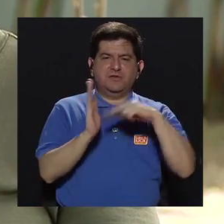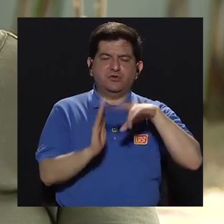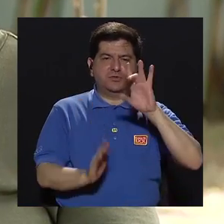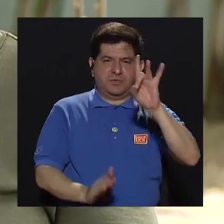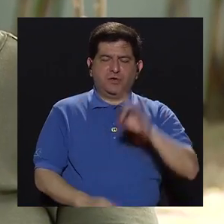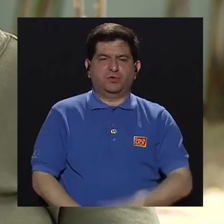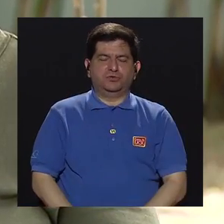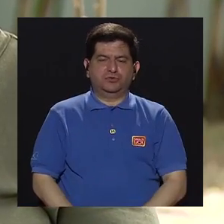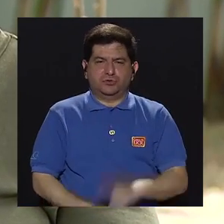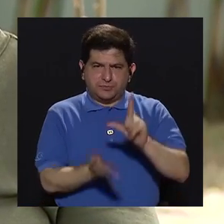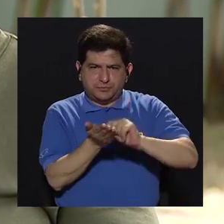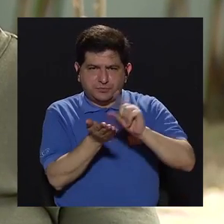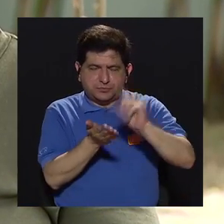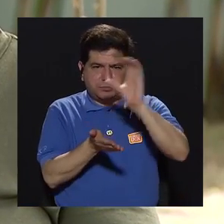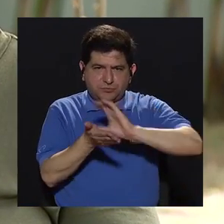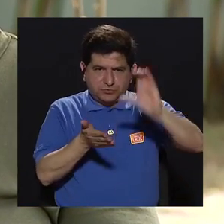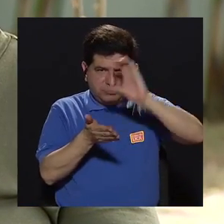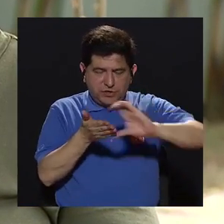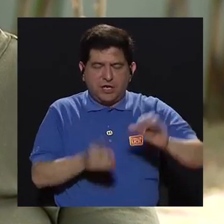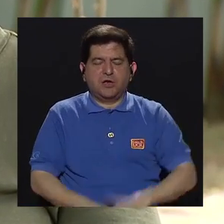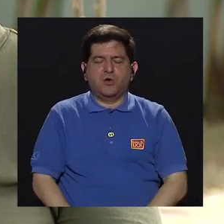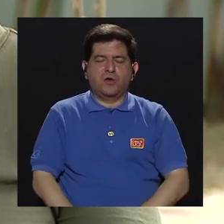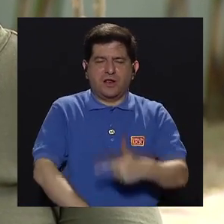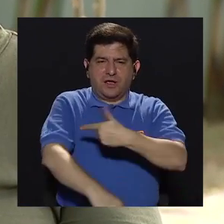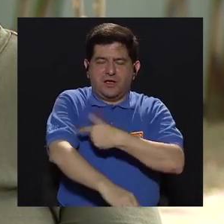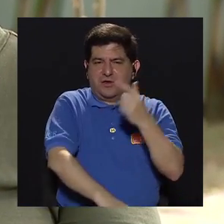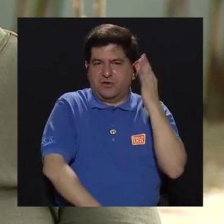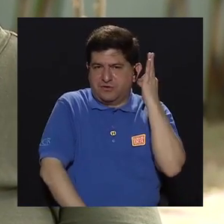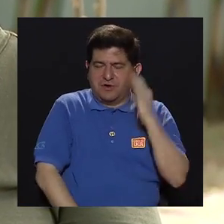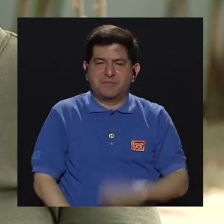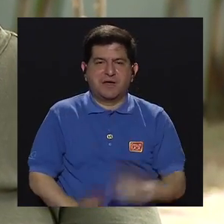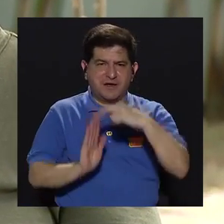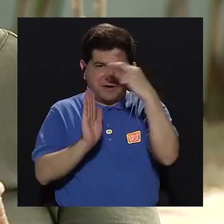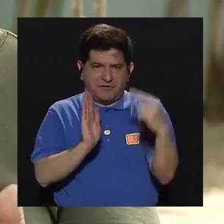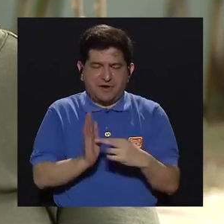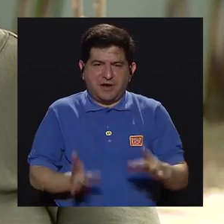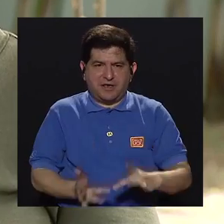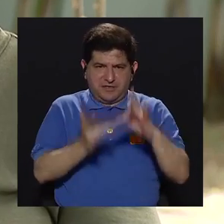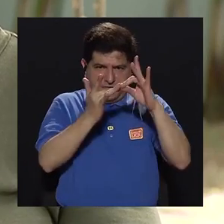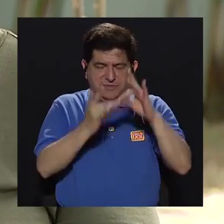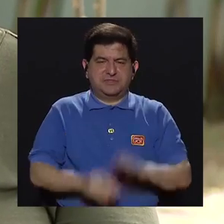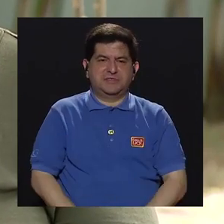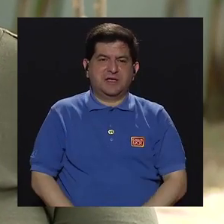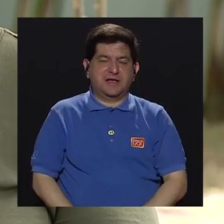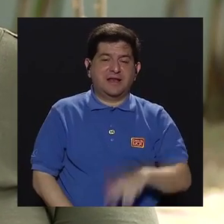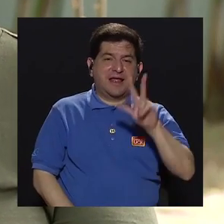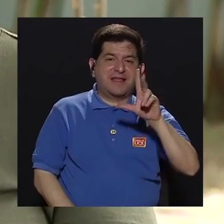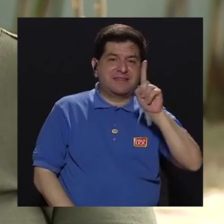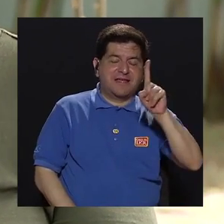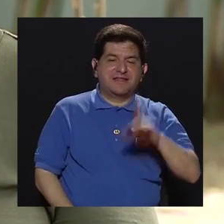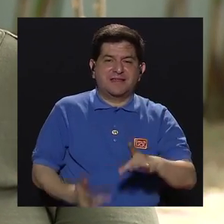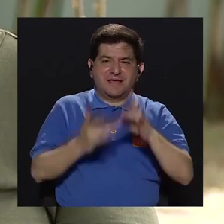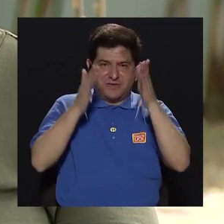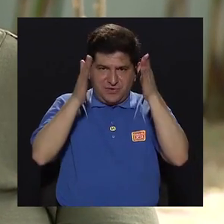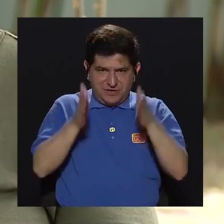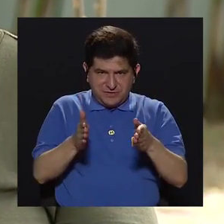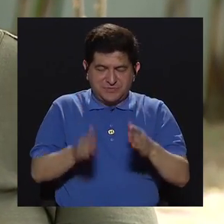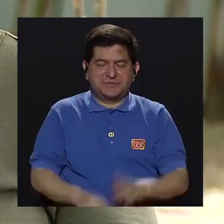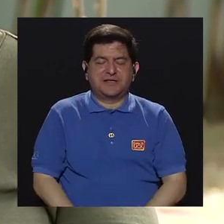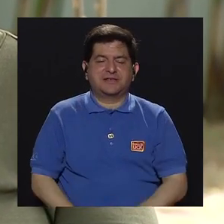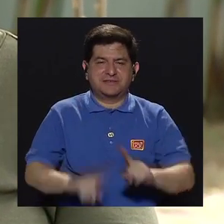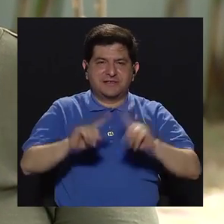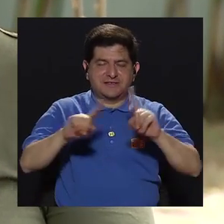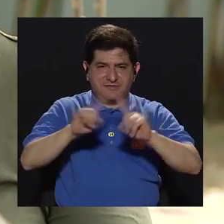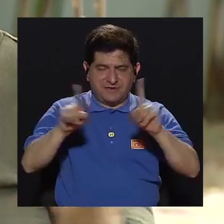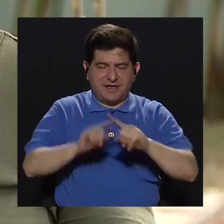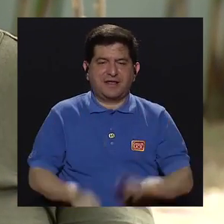2008 se publicó por el Colegio de Enfermeras el reglamento de especialidades donde se contemplan 31 especialidades en